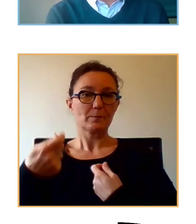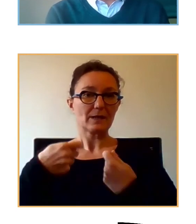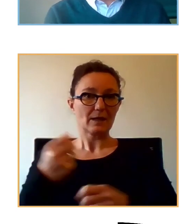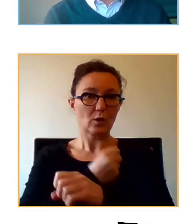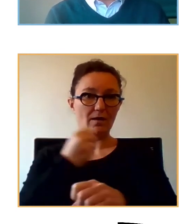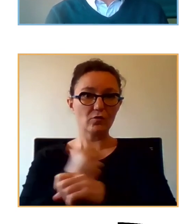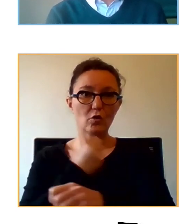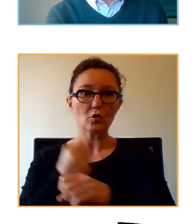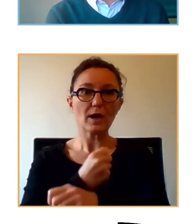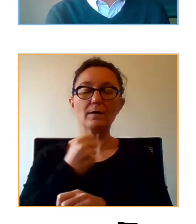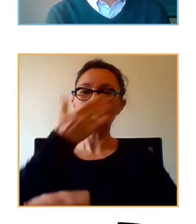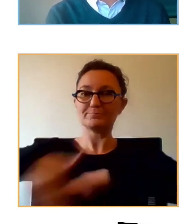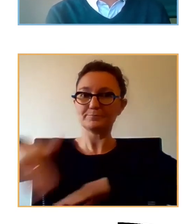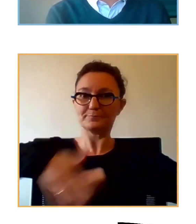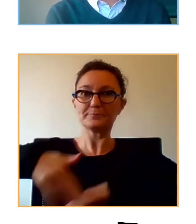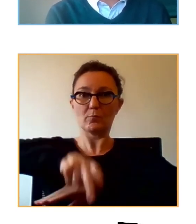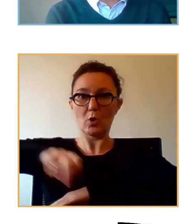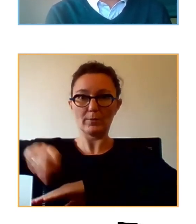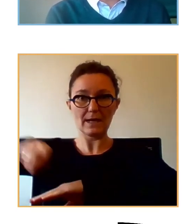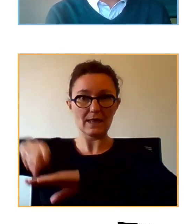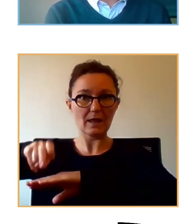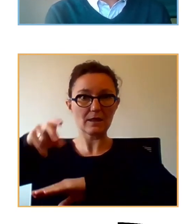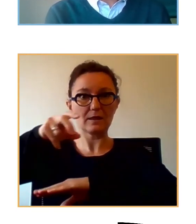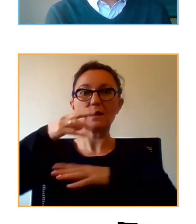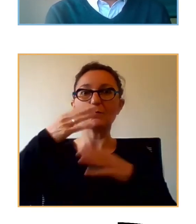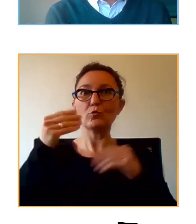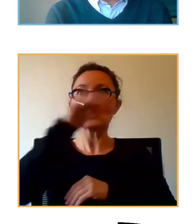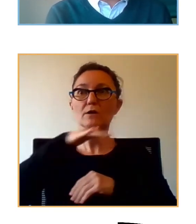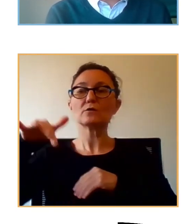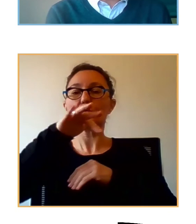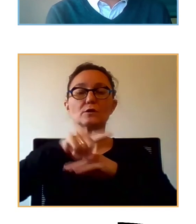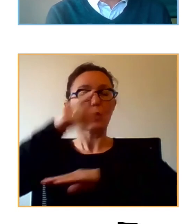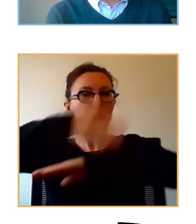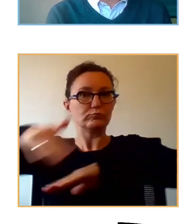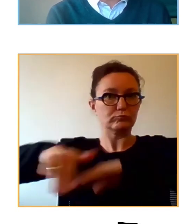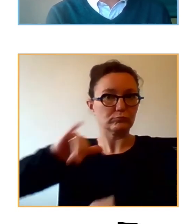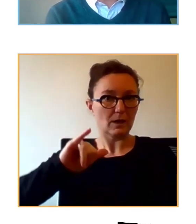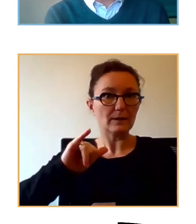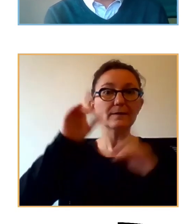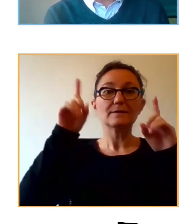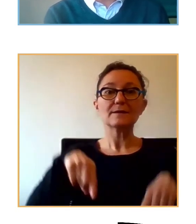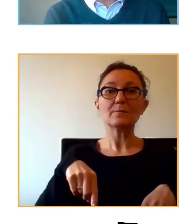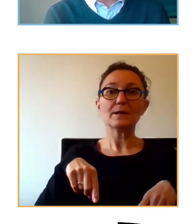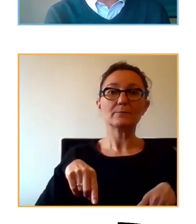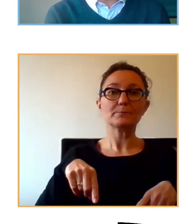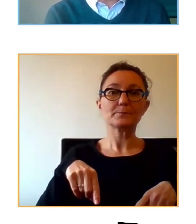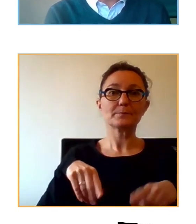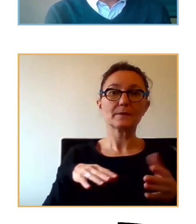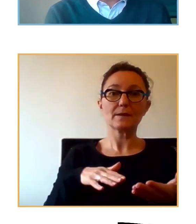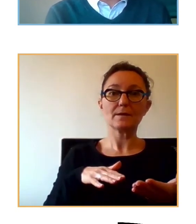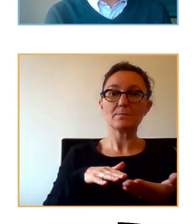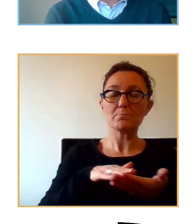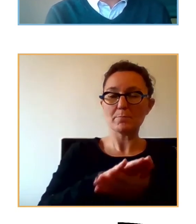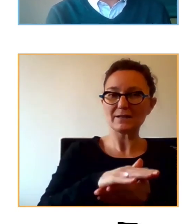restricciones de movilidad, que estamos sufriendo en muchos sitios, teniendo en cuenta además que el impacto que hubiera sido mayor, y lo decía el doctor Muela,